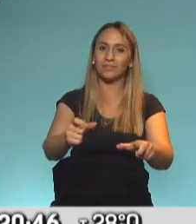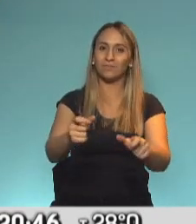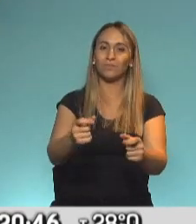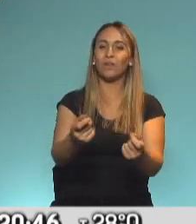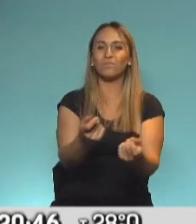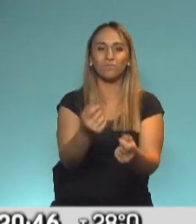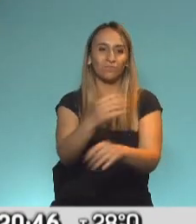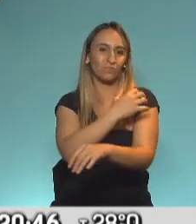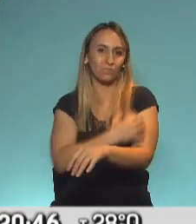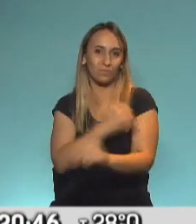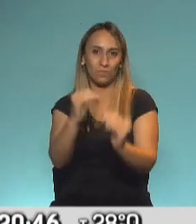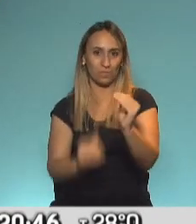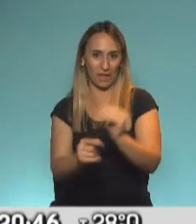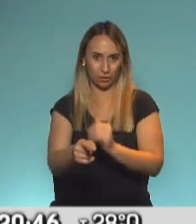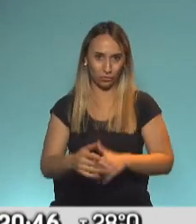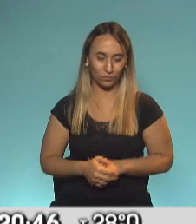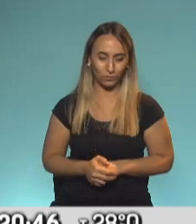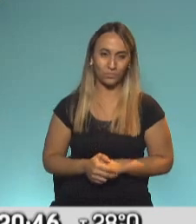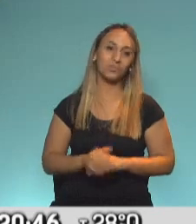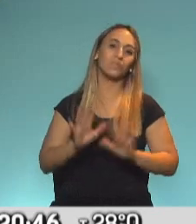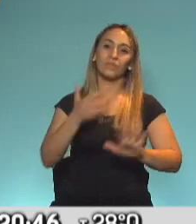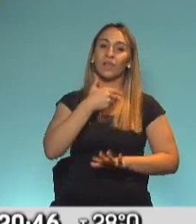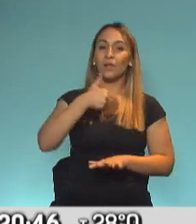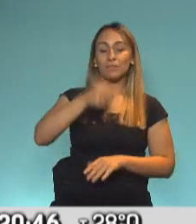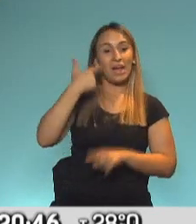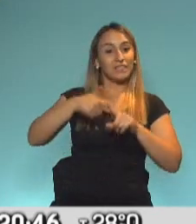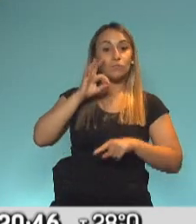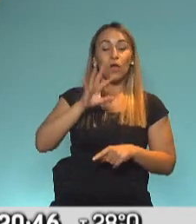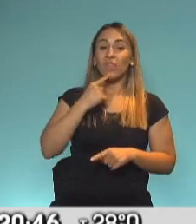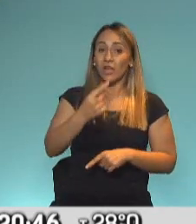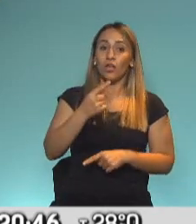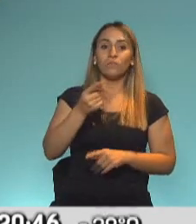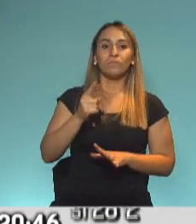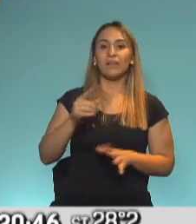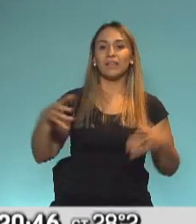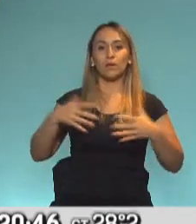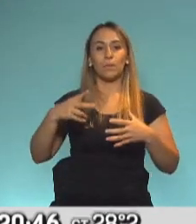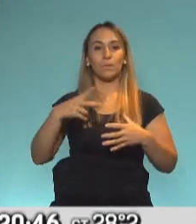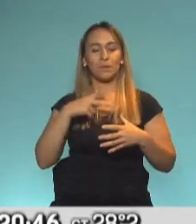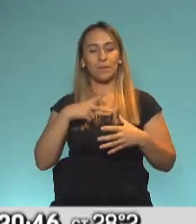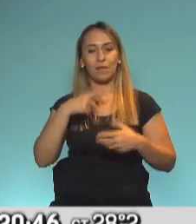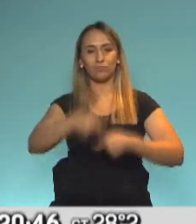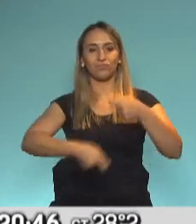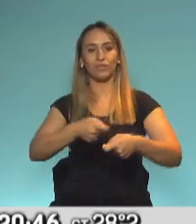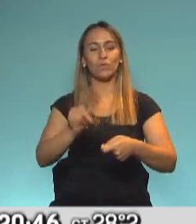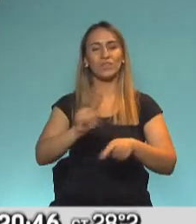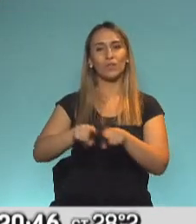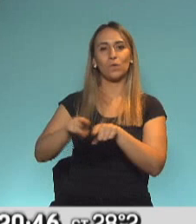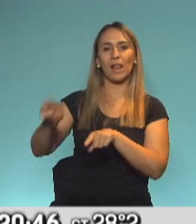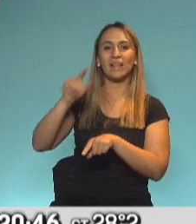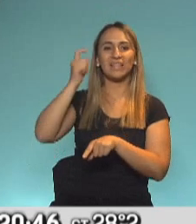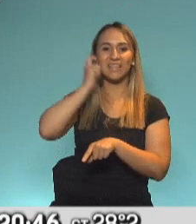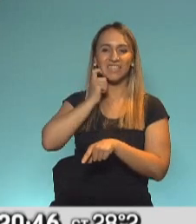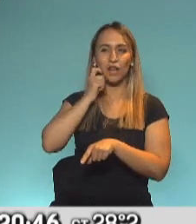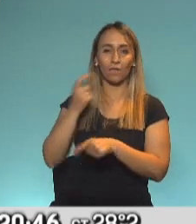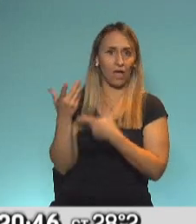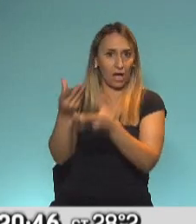otra frase de Máximo Kirchner, que en la Ciudad de Buenos Aires fueron amarretes con el sector privado, no como Axel Kicillof, que ayuda a las pymes. La división, la